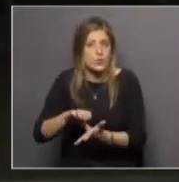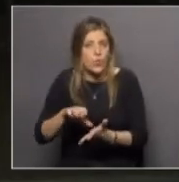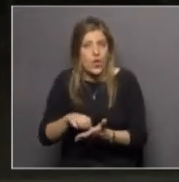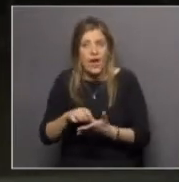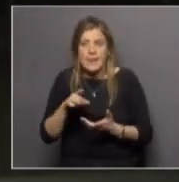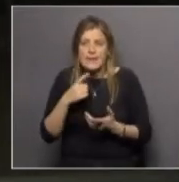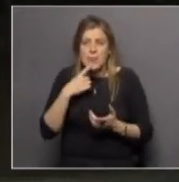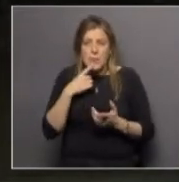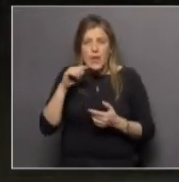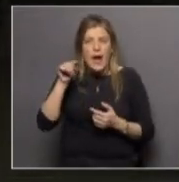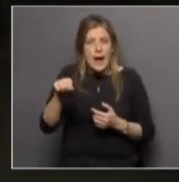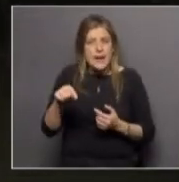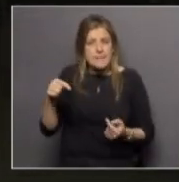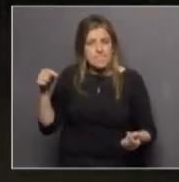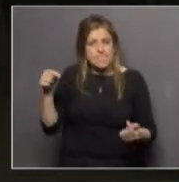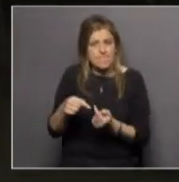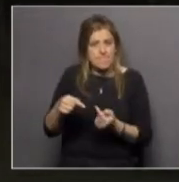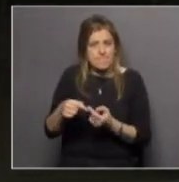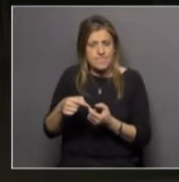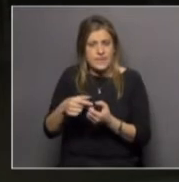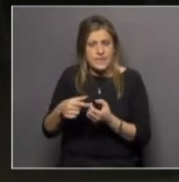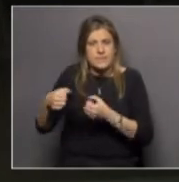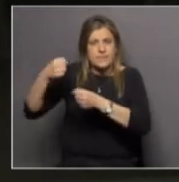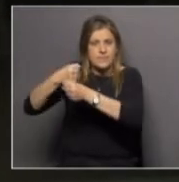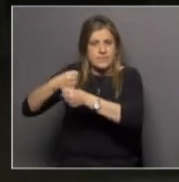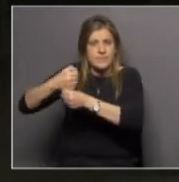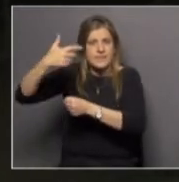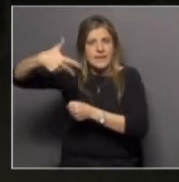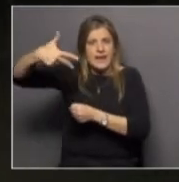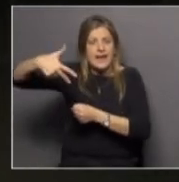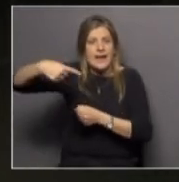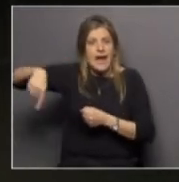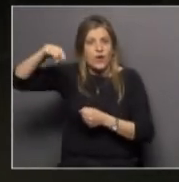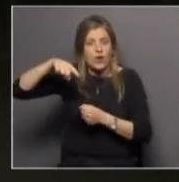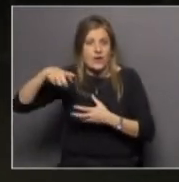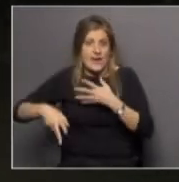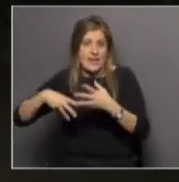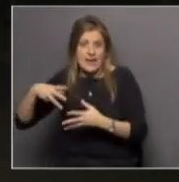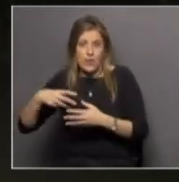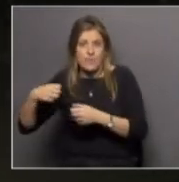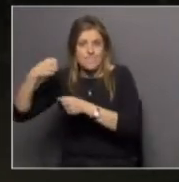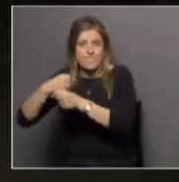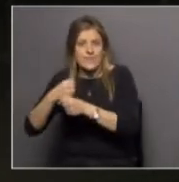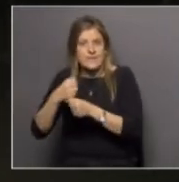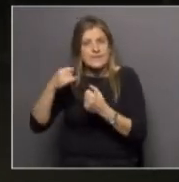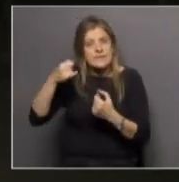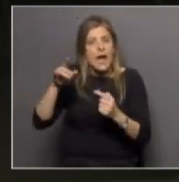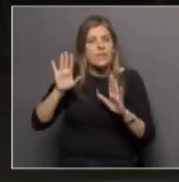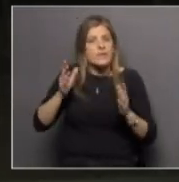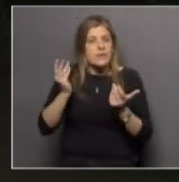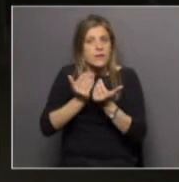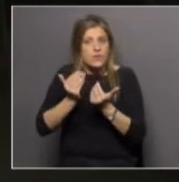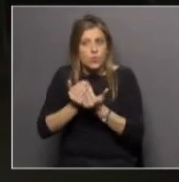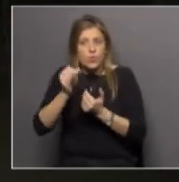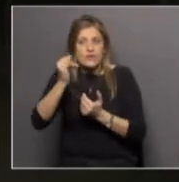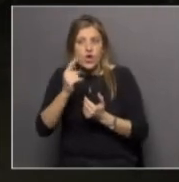preguntarnos si en ese lugar se pueden llegar a instalar pequeños aerogeneradores que le permitan a los usuarios producir un